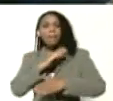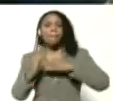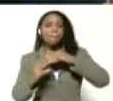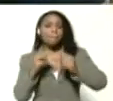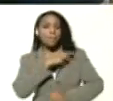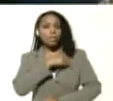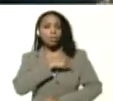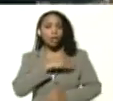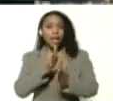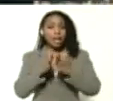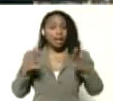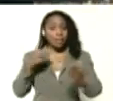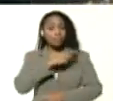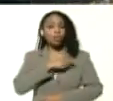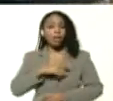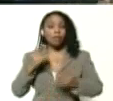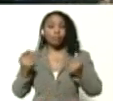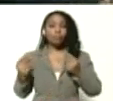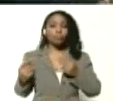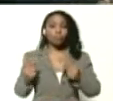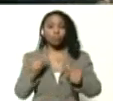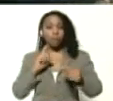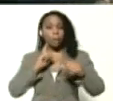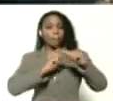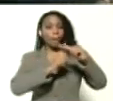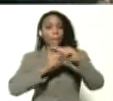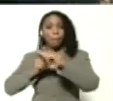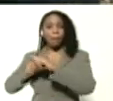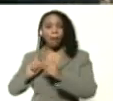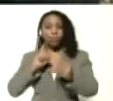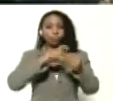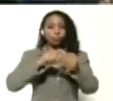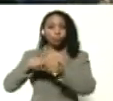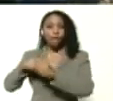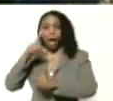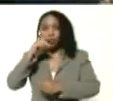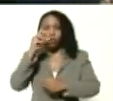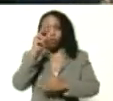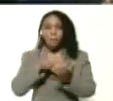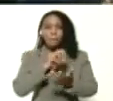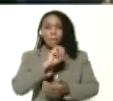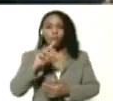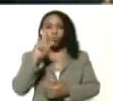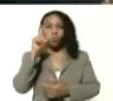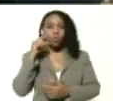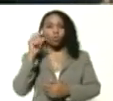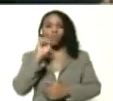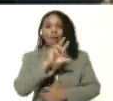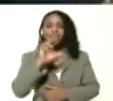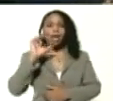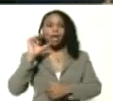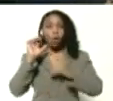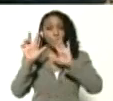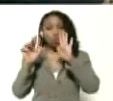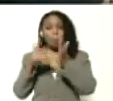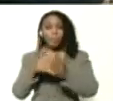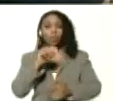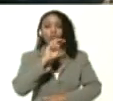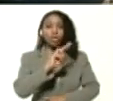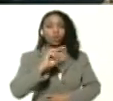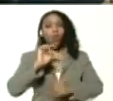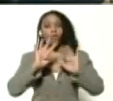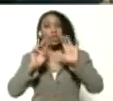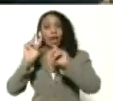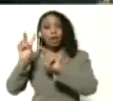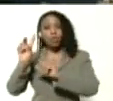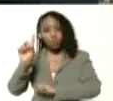misiones se ha activado un plan de captación y en lo que va de año 2021 tenemos 38.291 nuevos